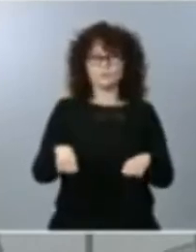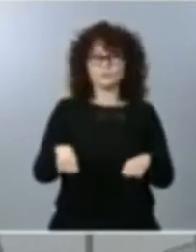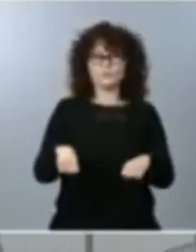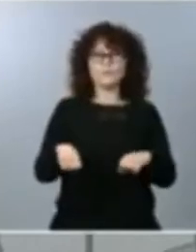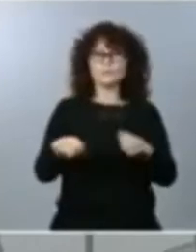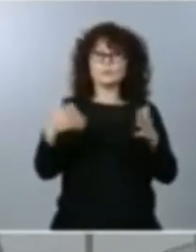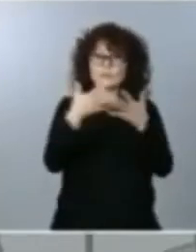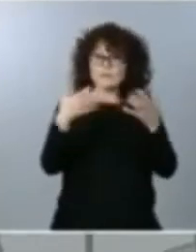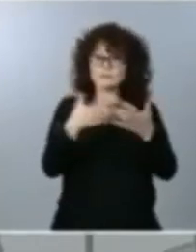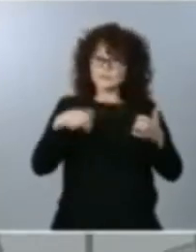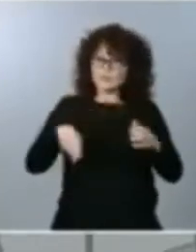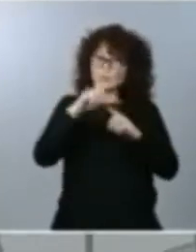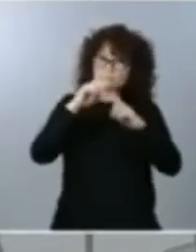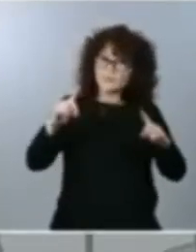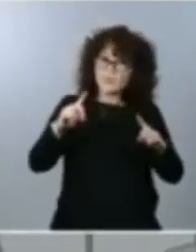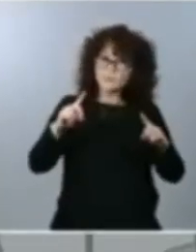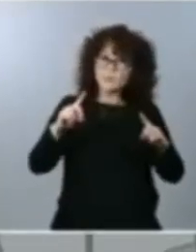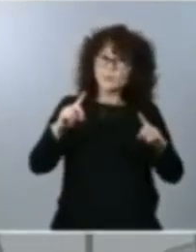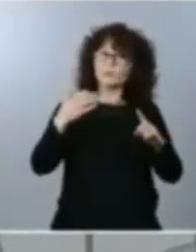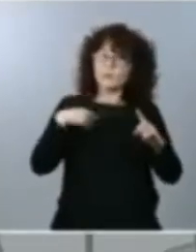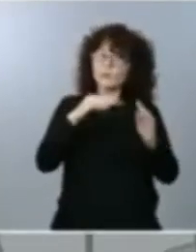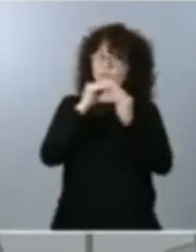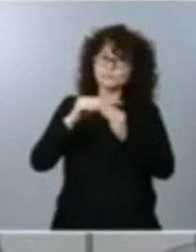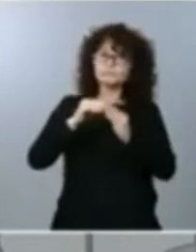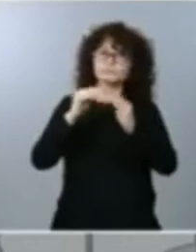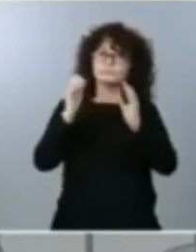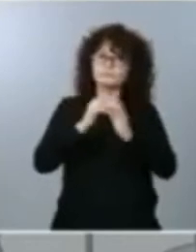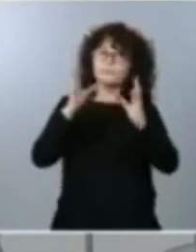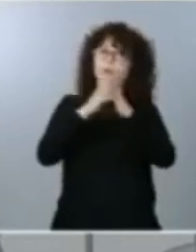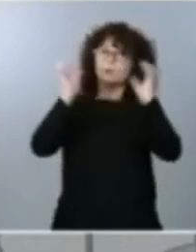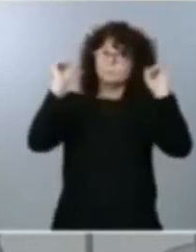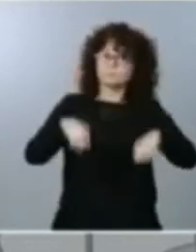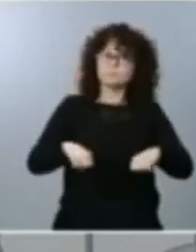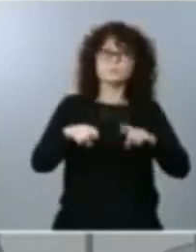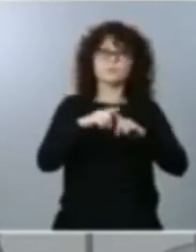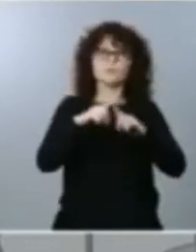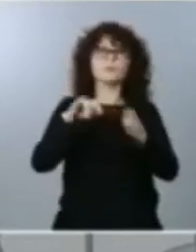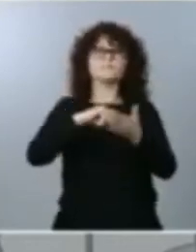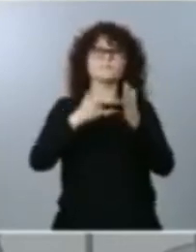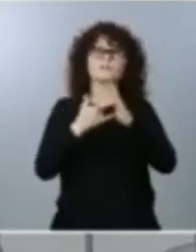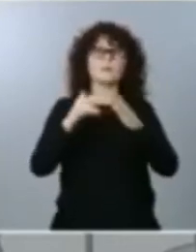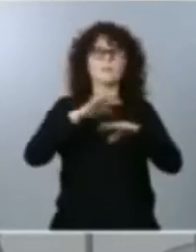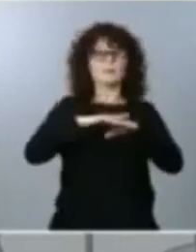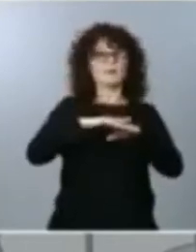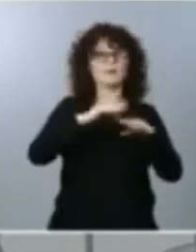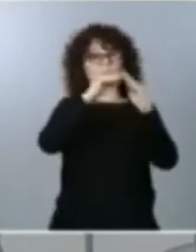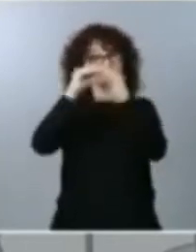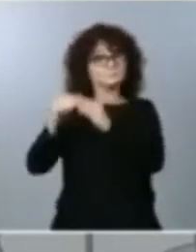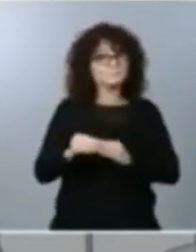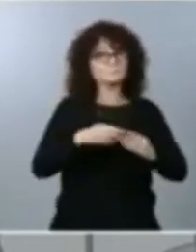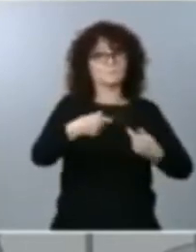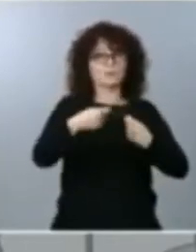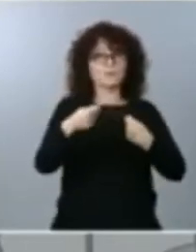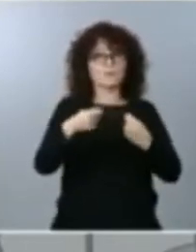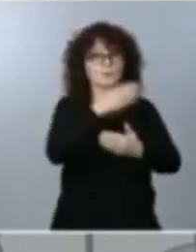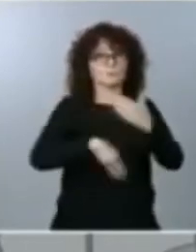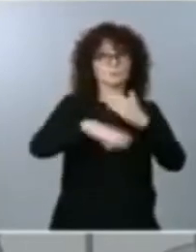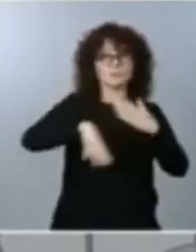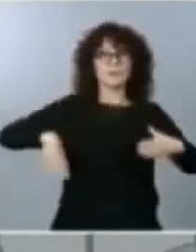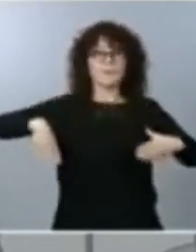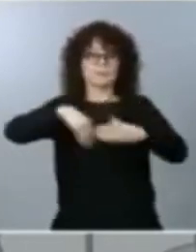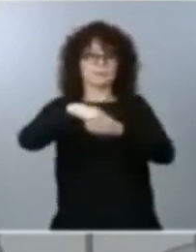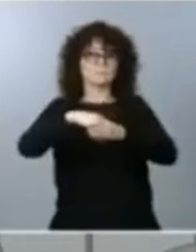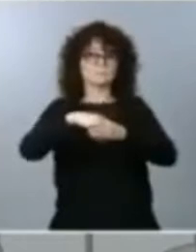año apunta hacia un futuro sistema multilateral de comercio que debe ser más sostenible, equitativo, inclusivo y, en definitiva,